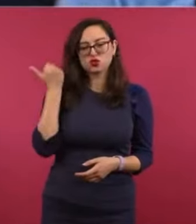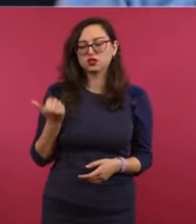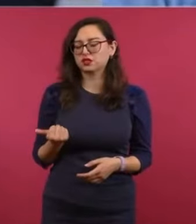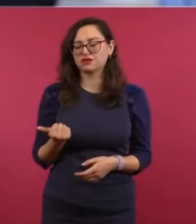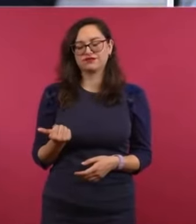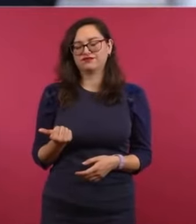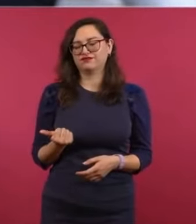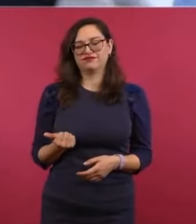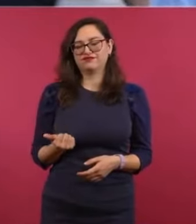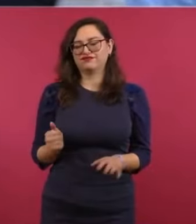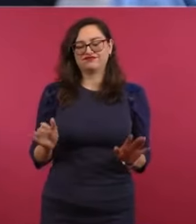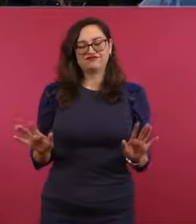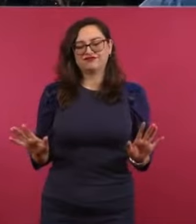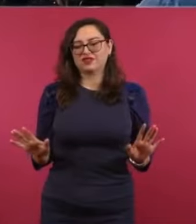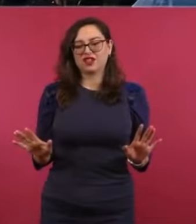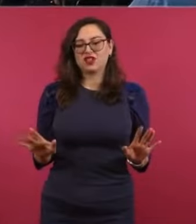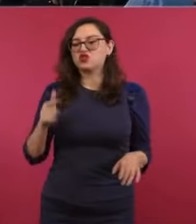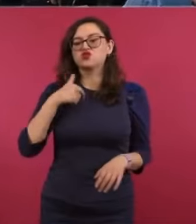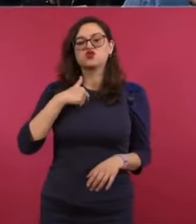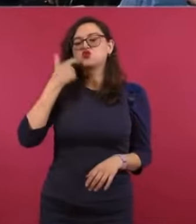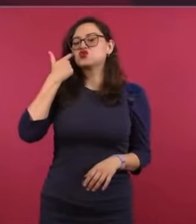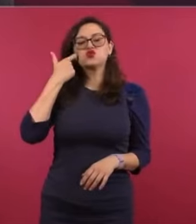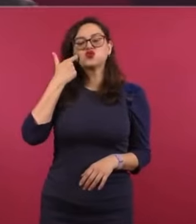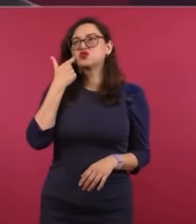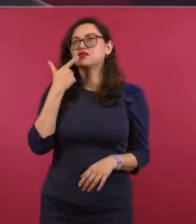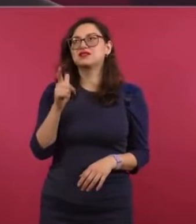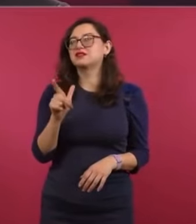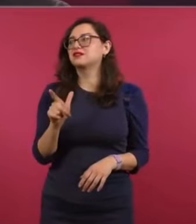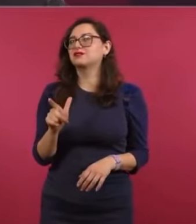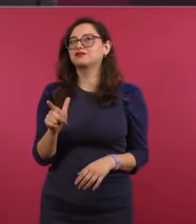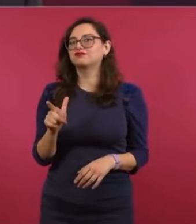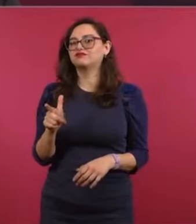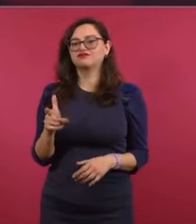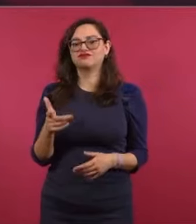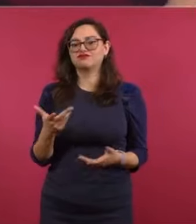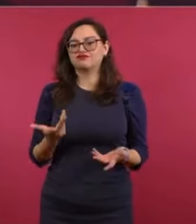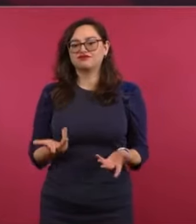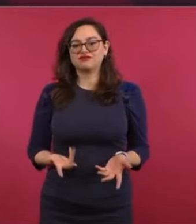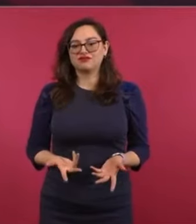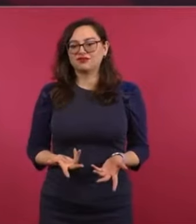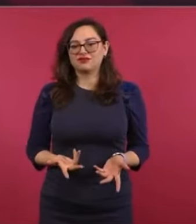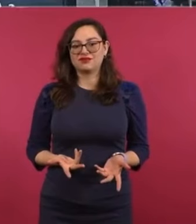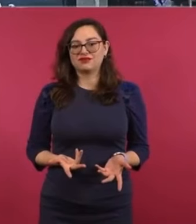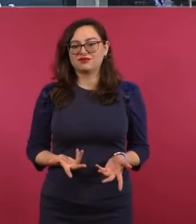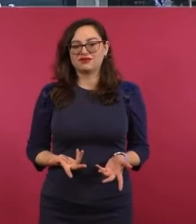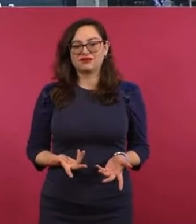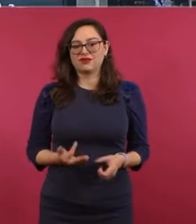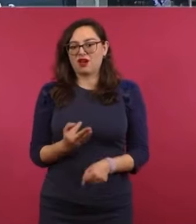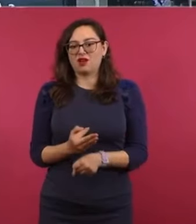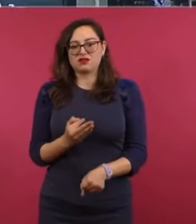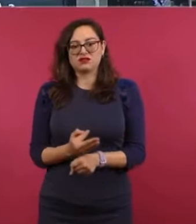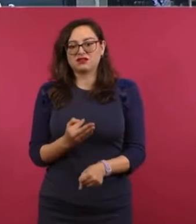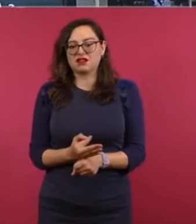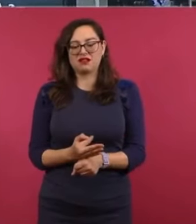que se enfocara todo el cuestionamiento